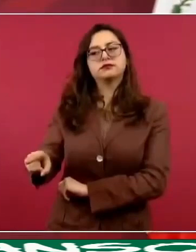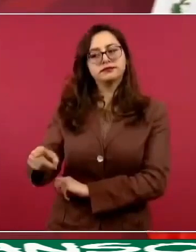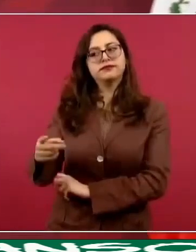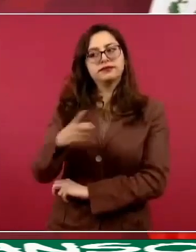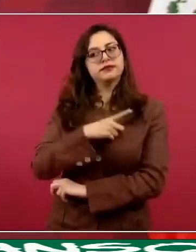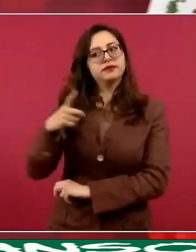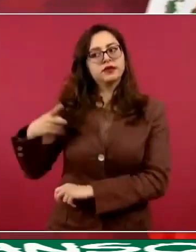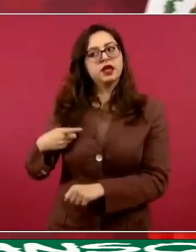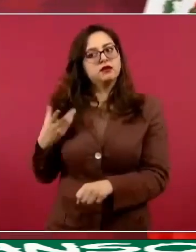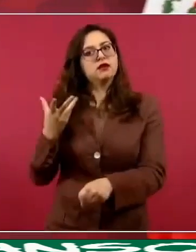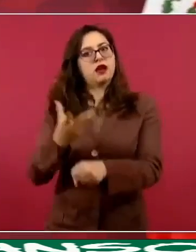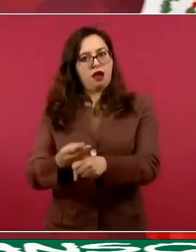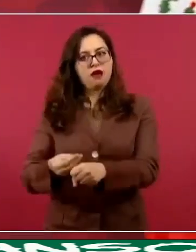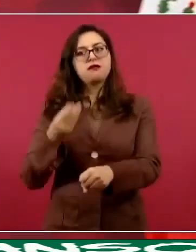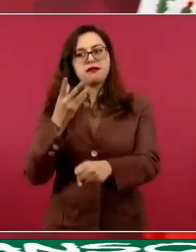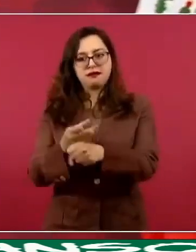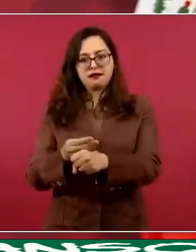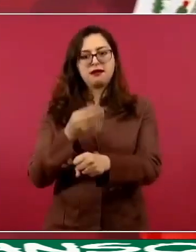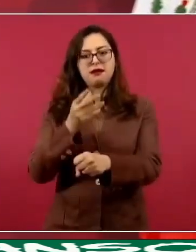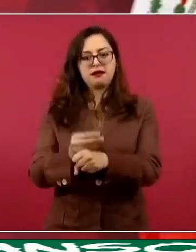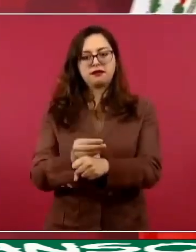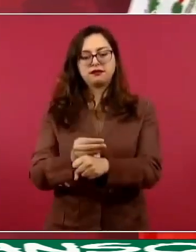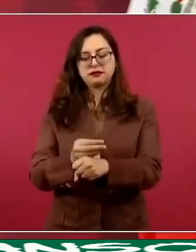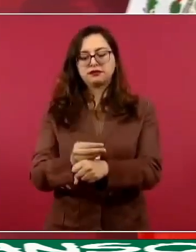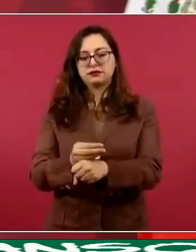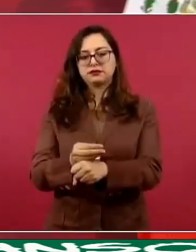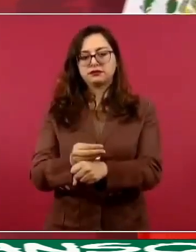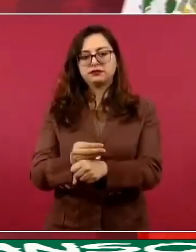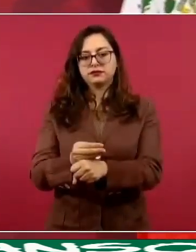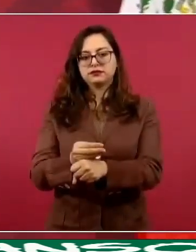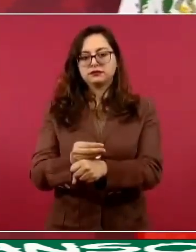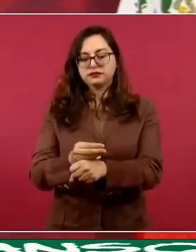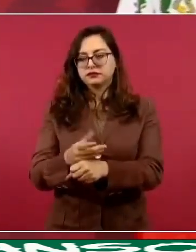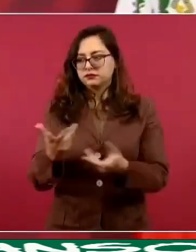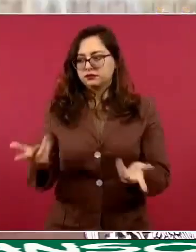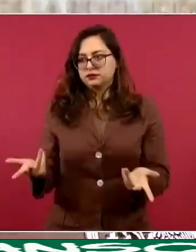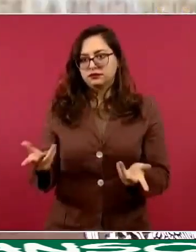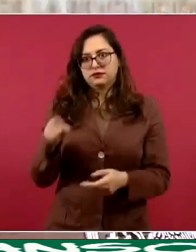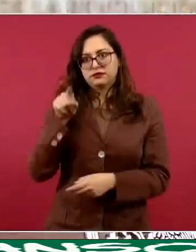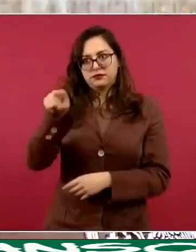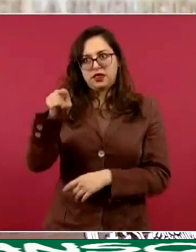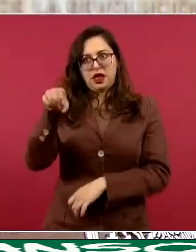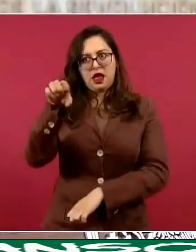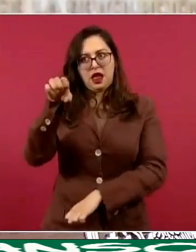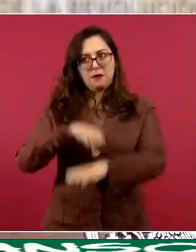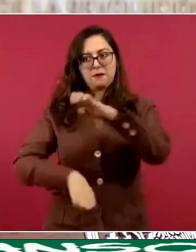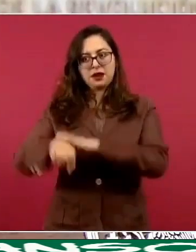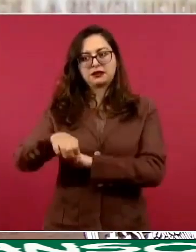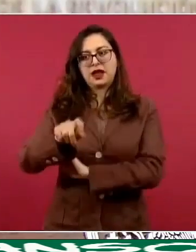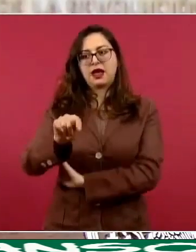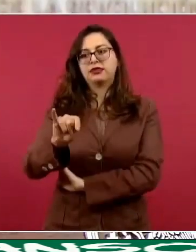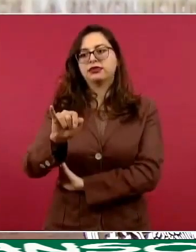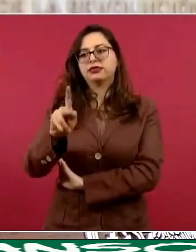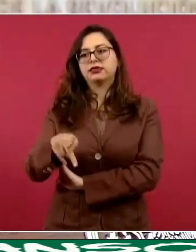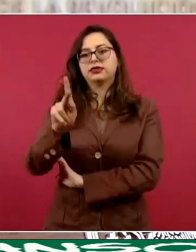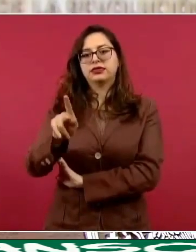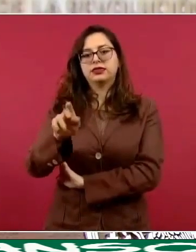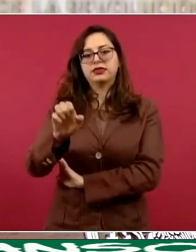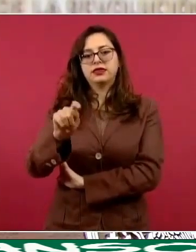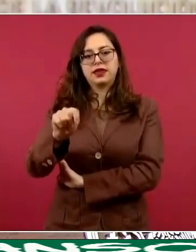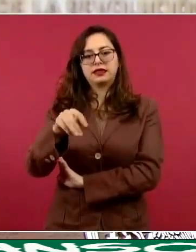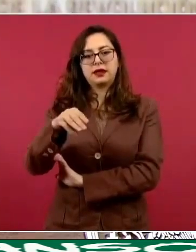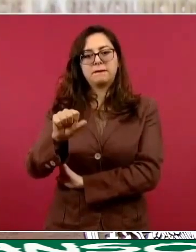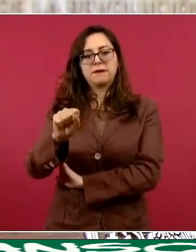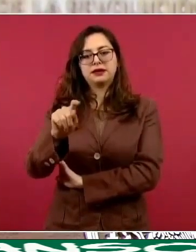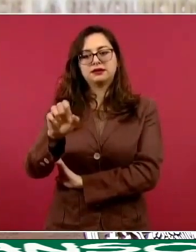para que les devuelvan sus recursos,